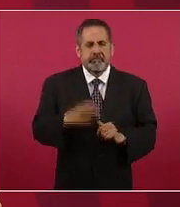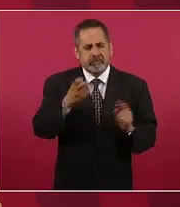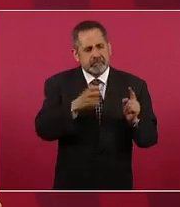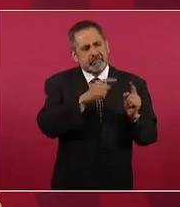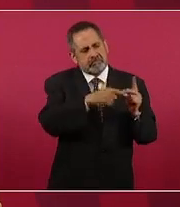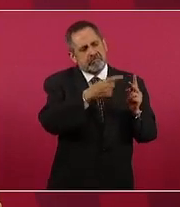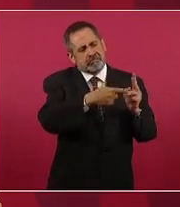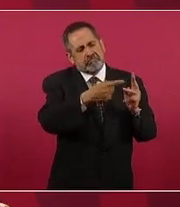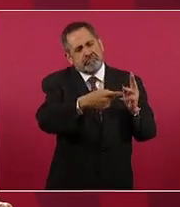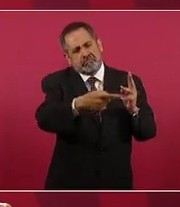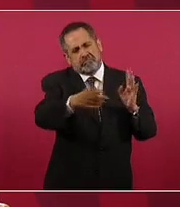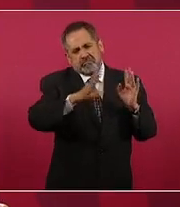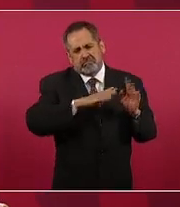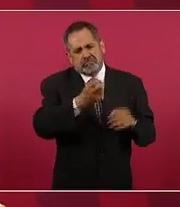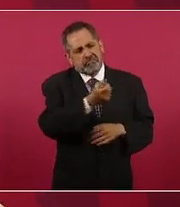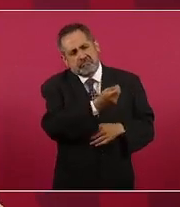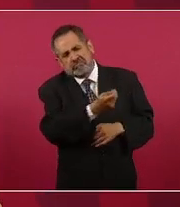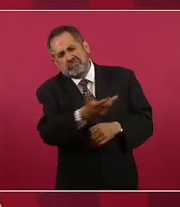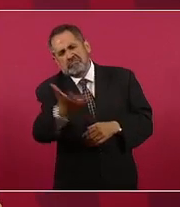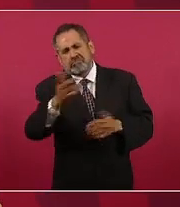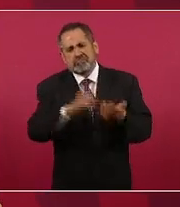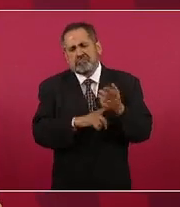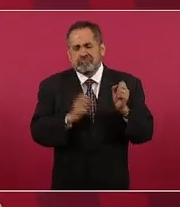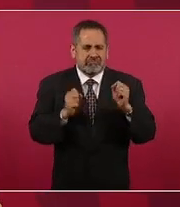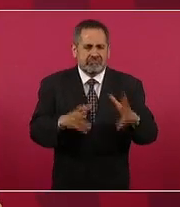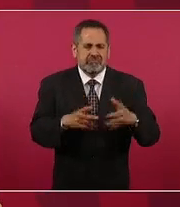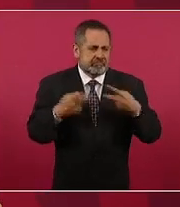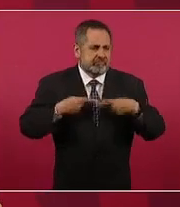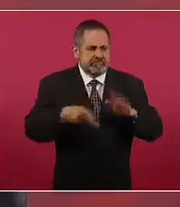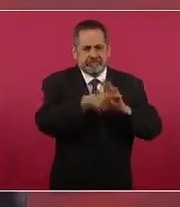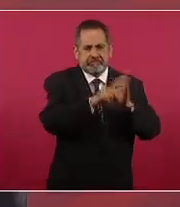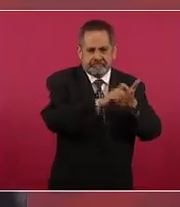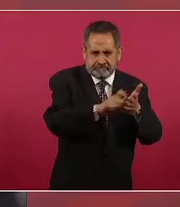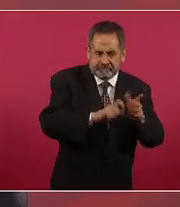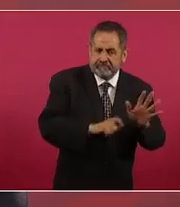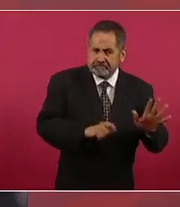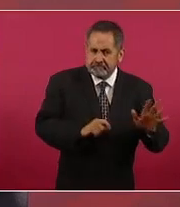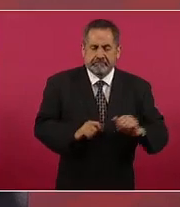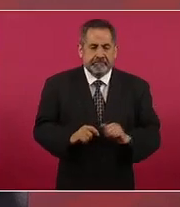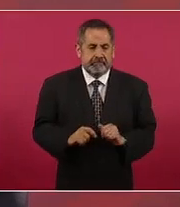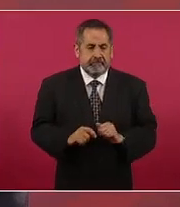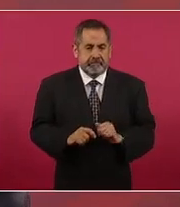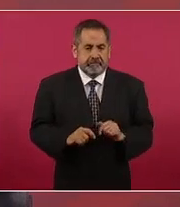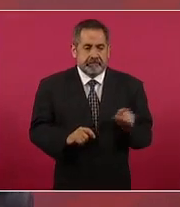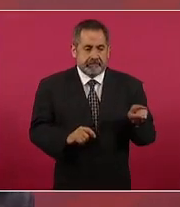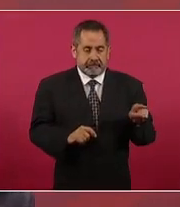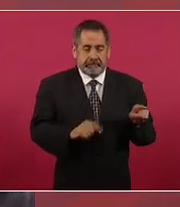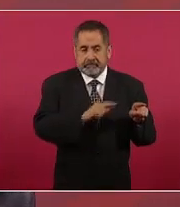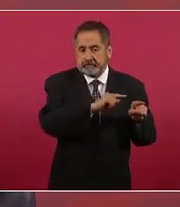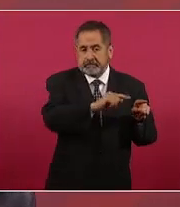otros periodistas que